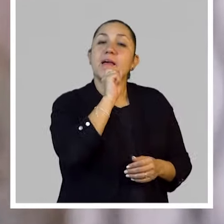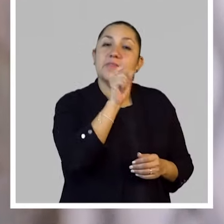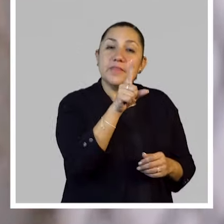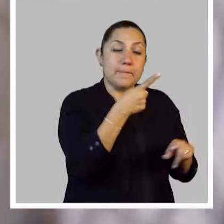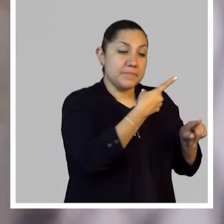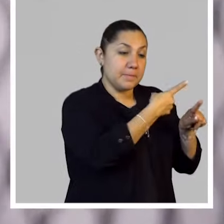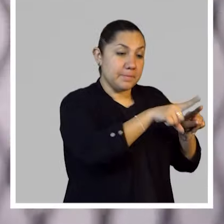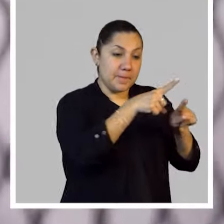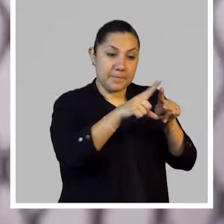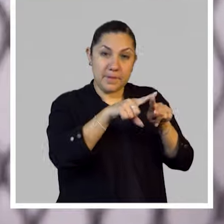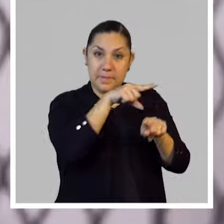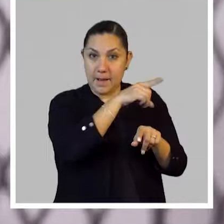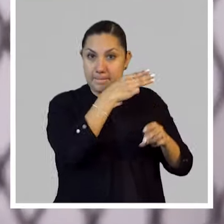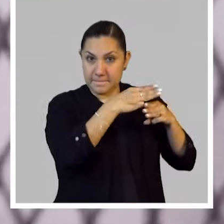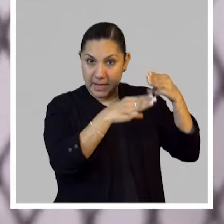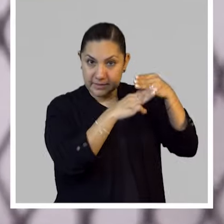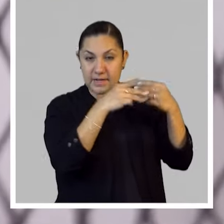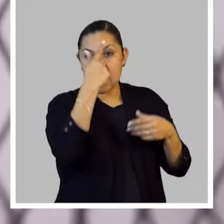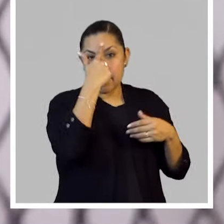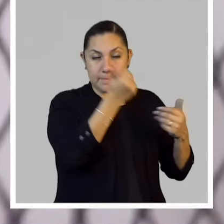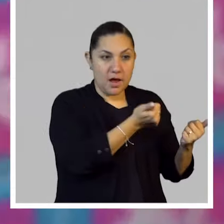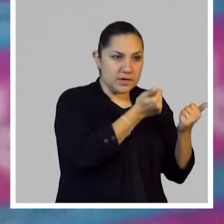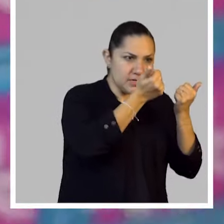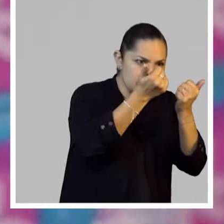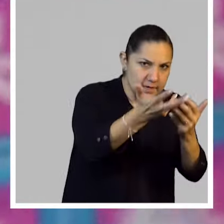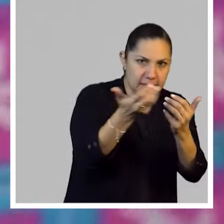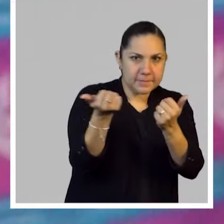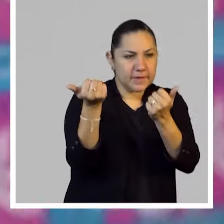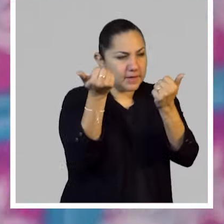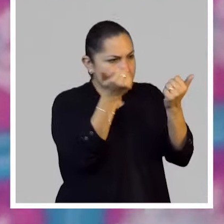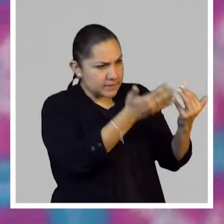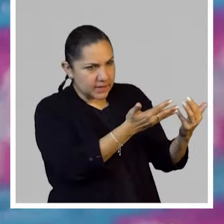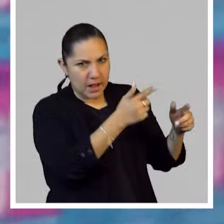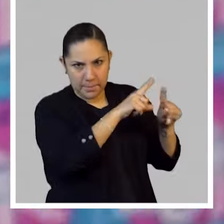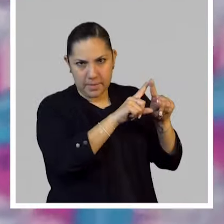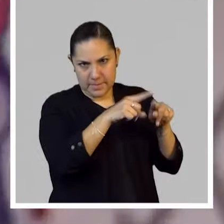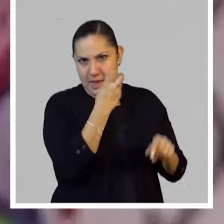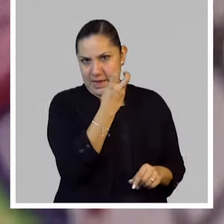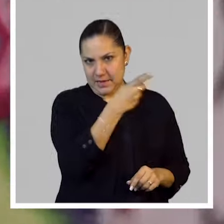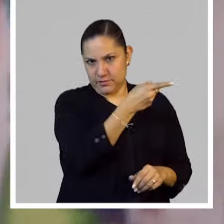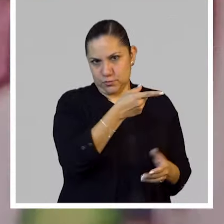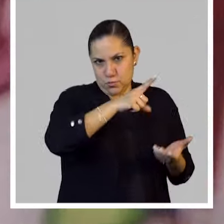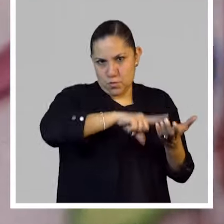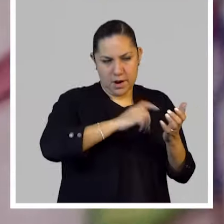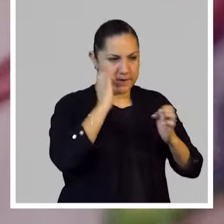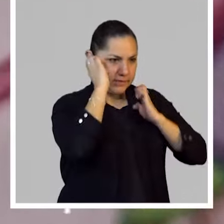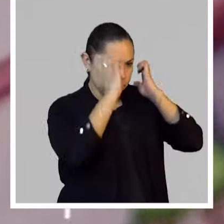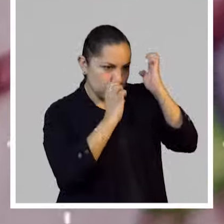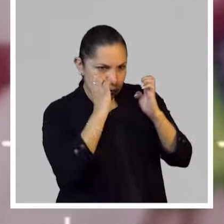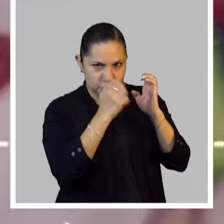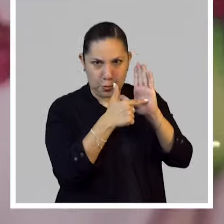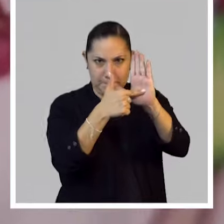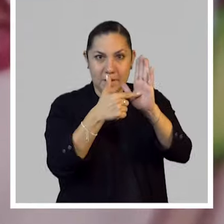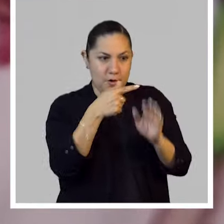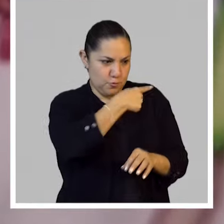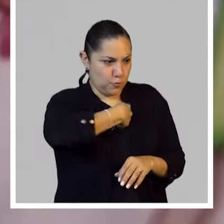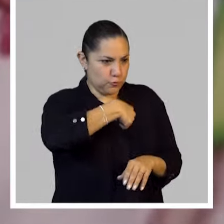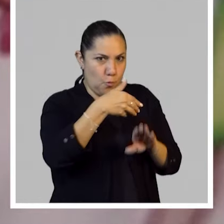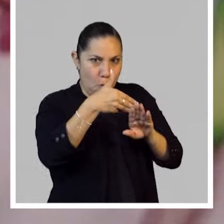estos intercambios y que nos parecieron fundamentales en la muestra y en todo este proyecto de investigación, ¿no?